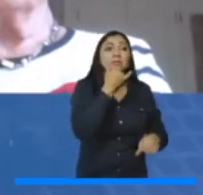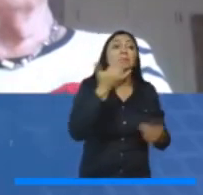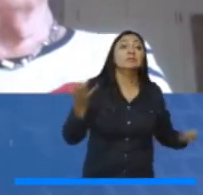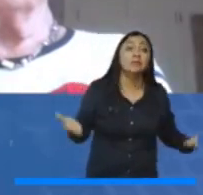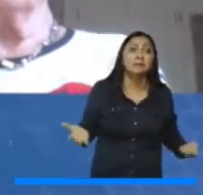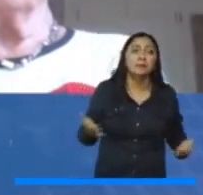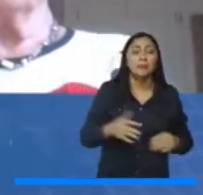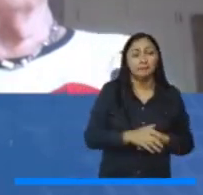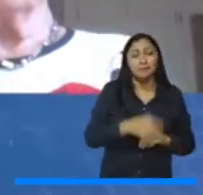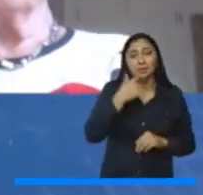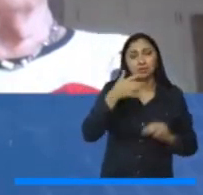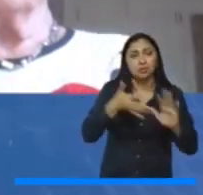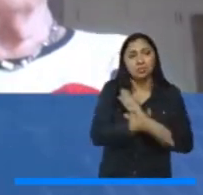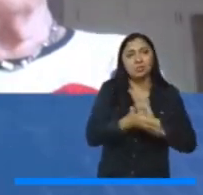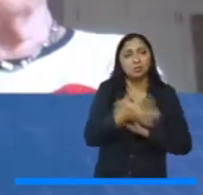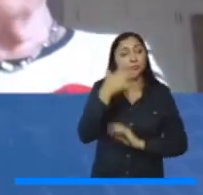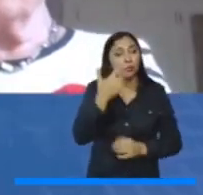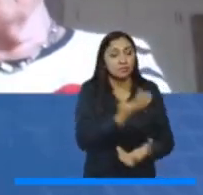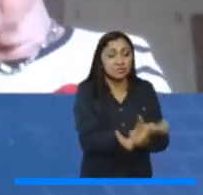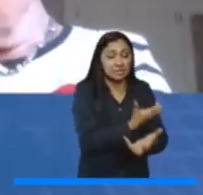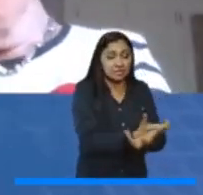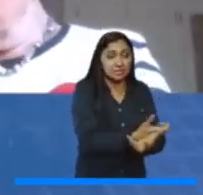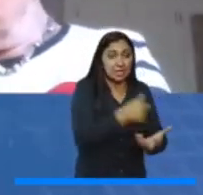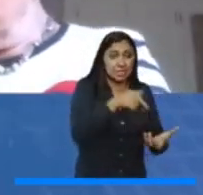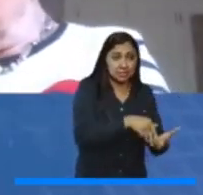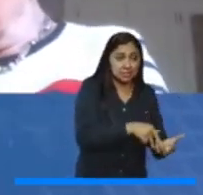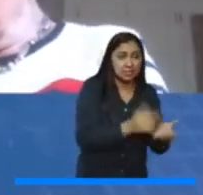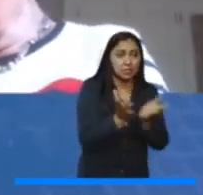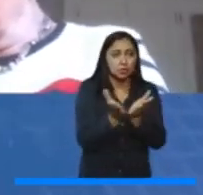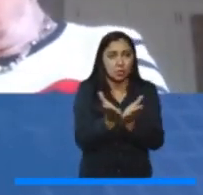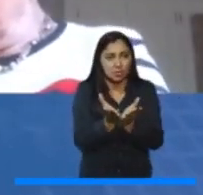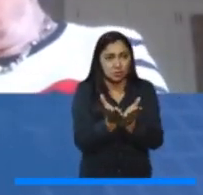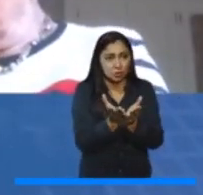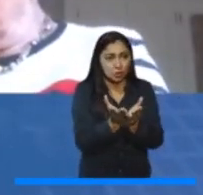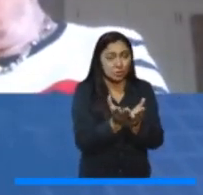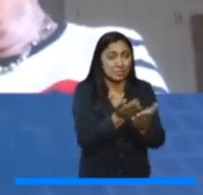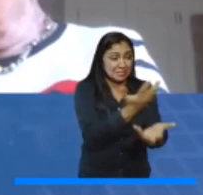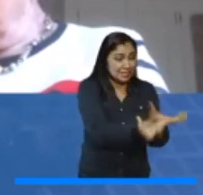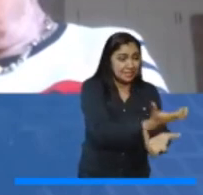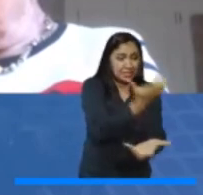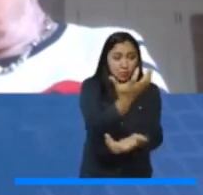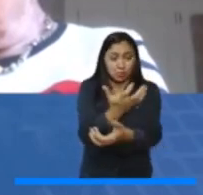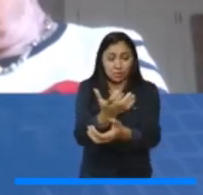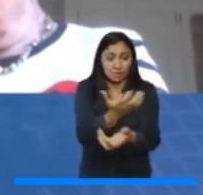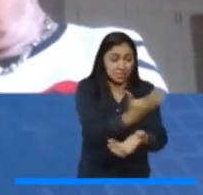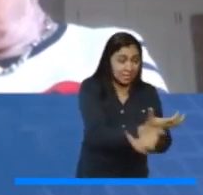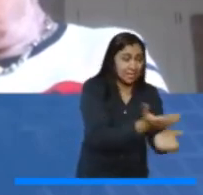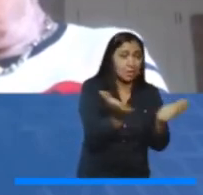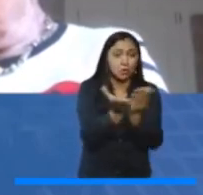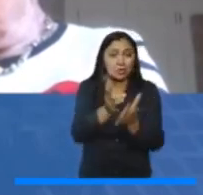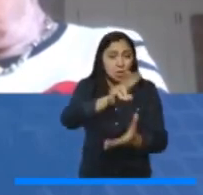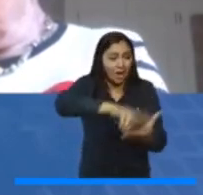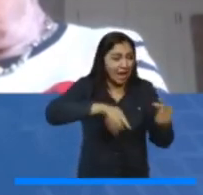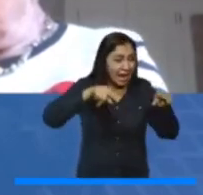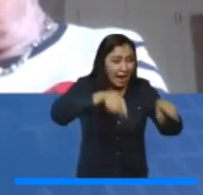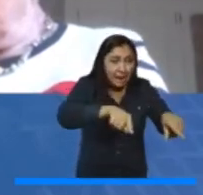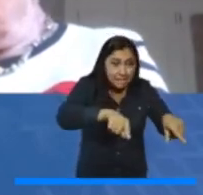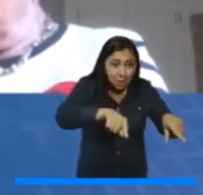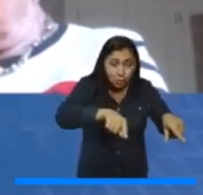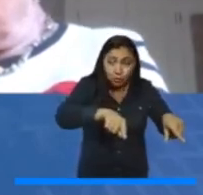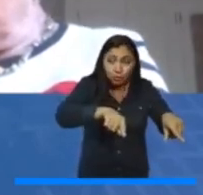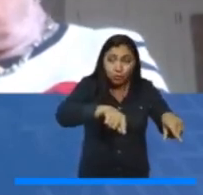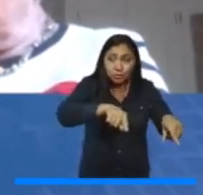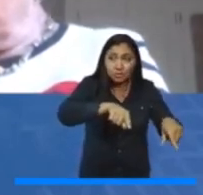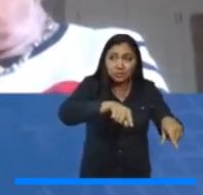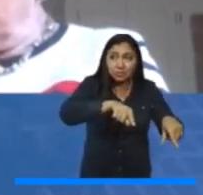la ciencia y la educación debe ser el centro en el cual se mueva la vida de este país. Si la ciencia y la educación no son el centro, este